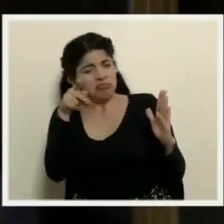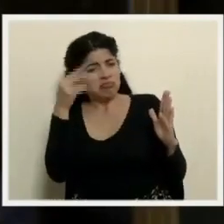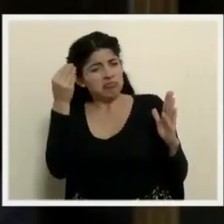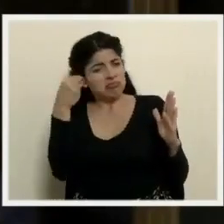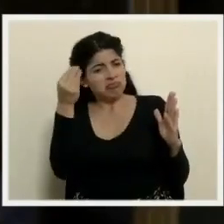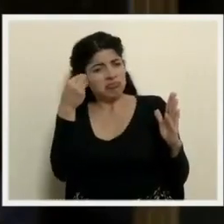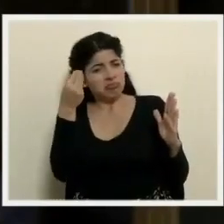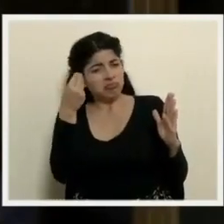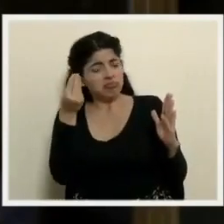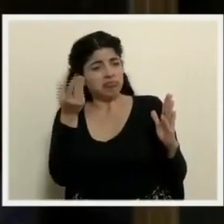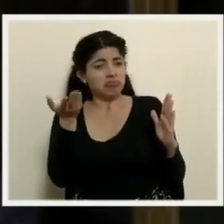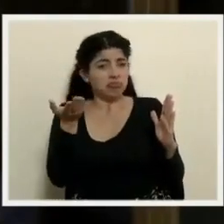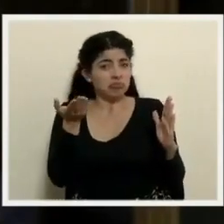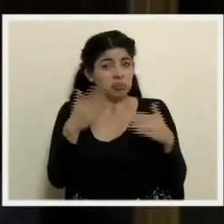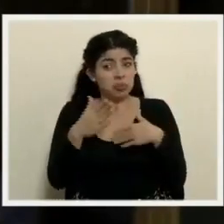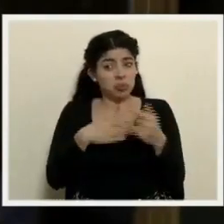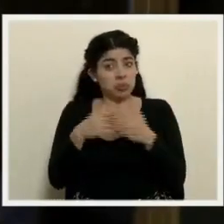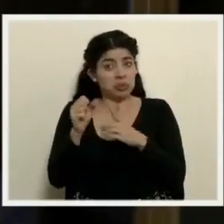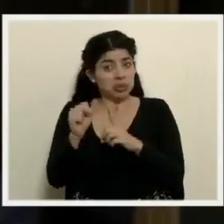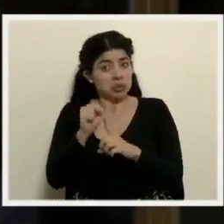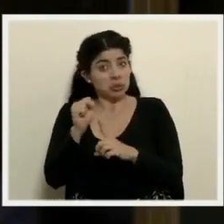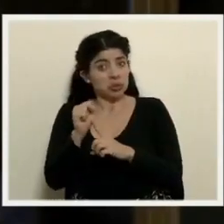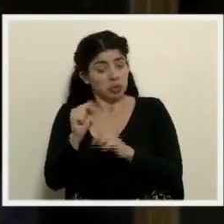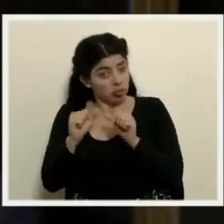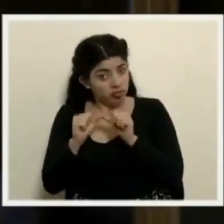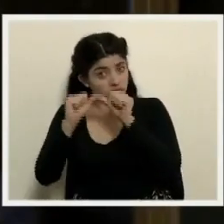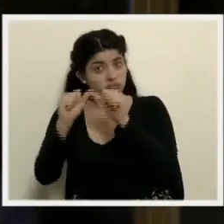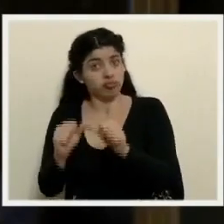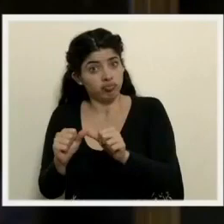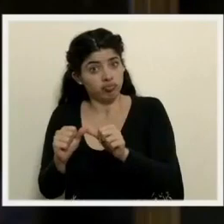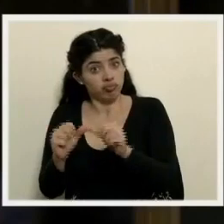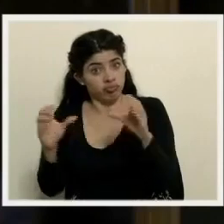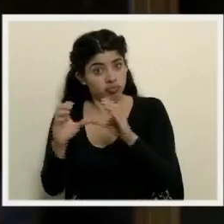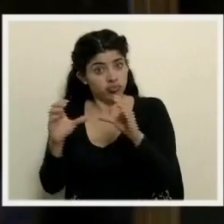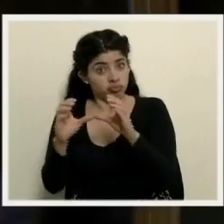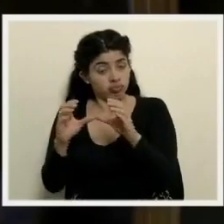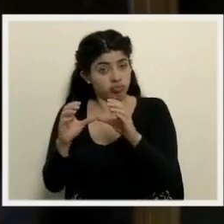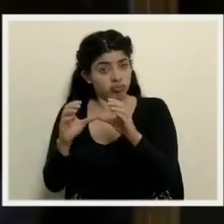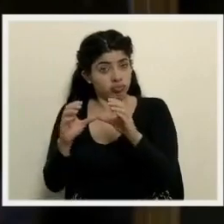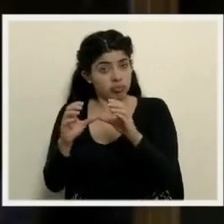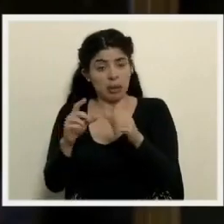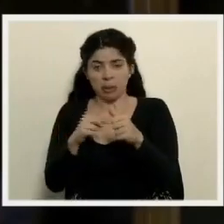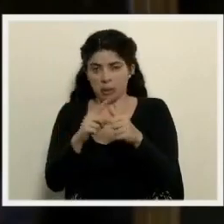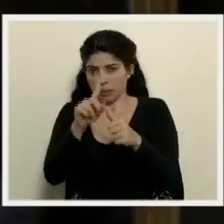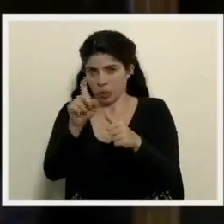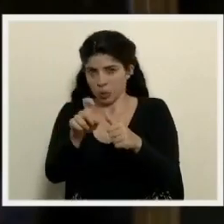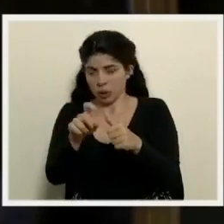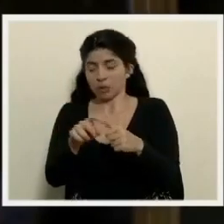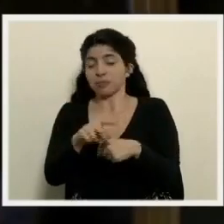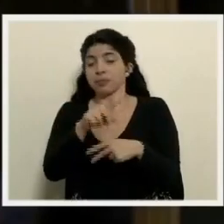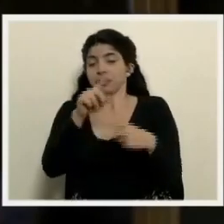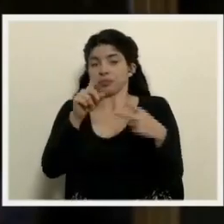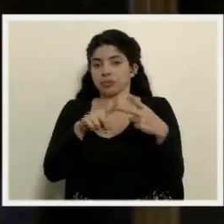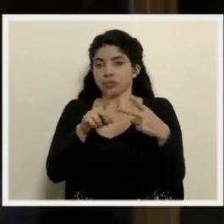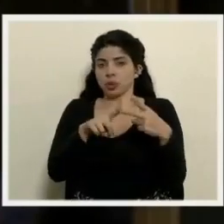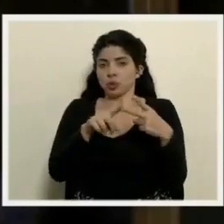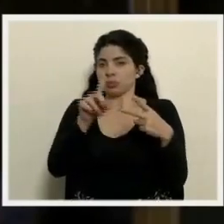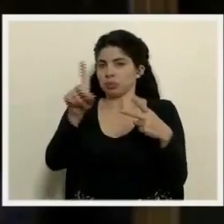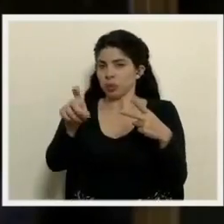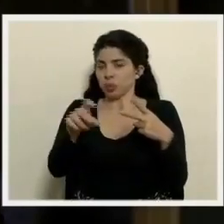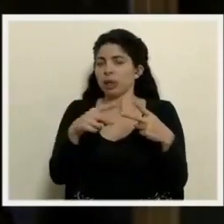bajo cualquier circunstancia la aplicación de ese certificado? Primera pregunta, señor ministro. Segundo,